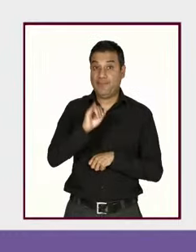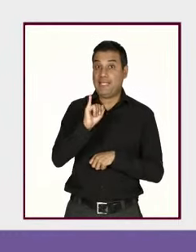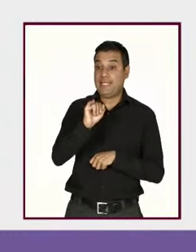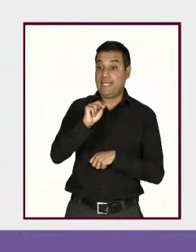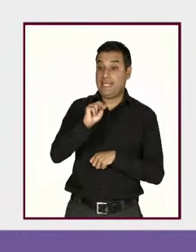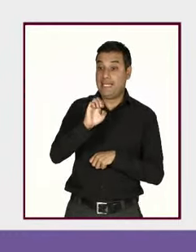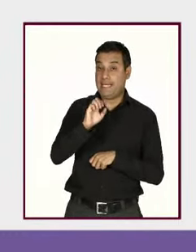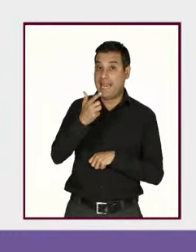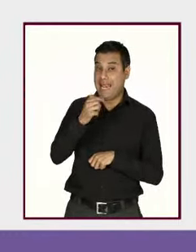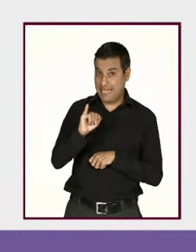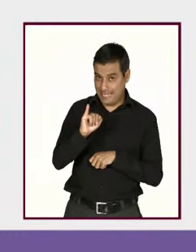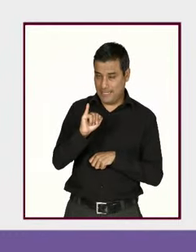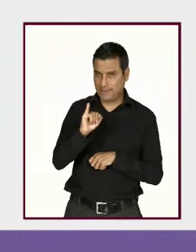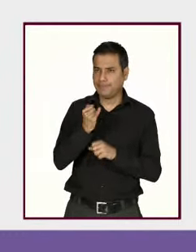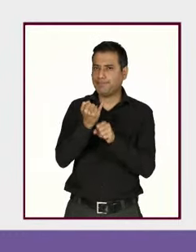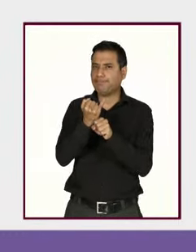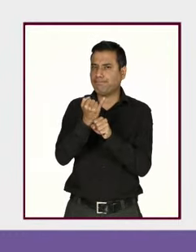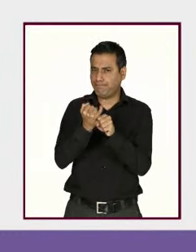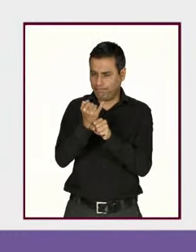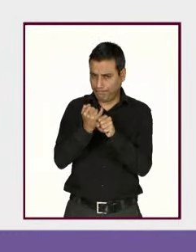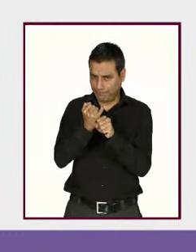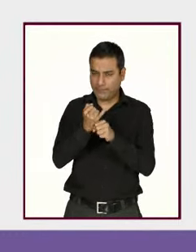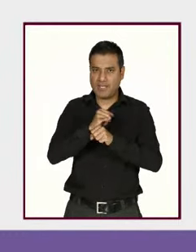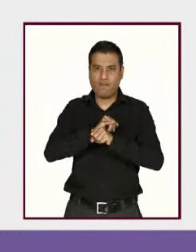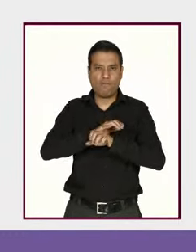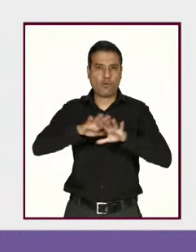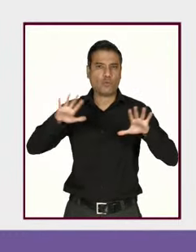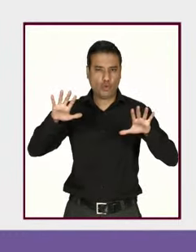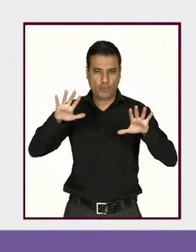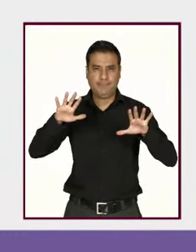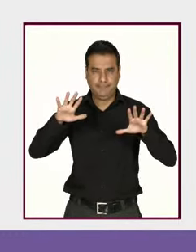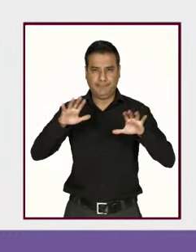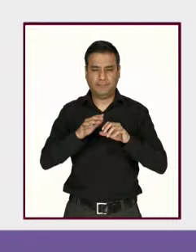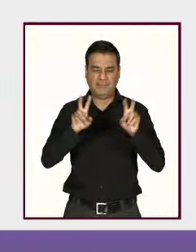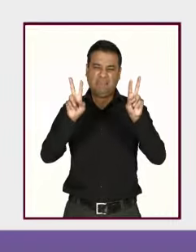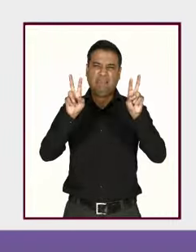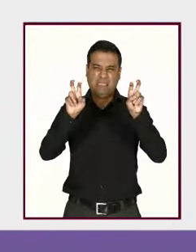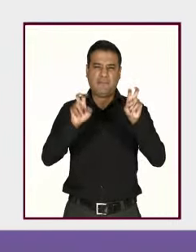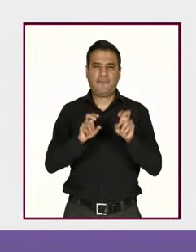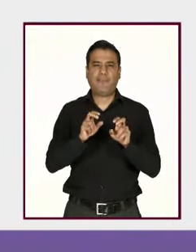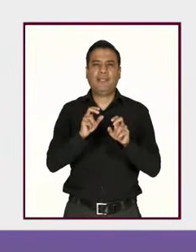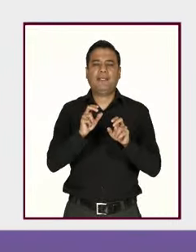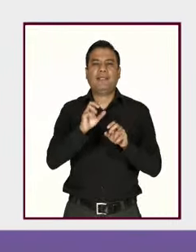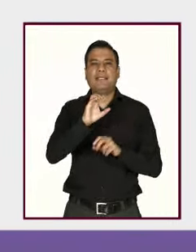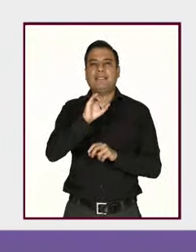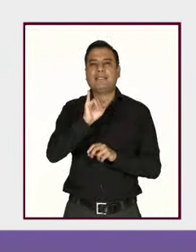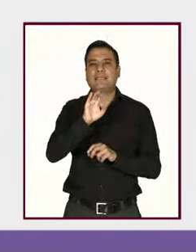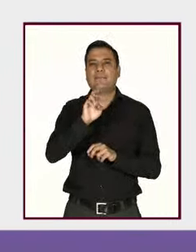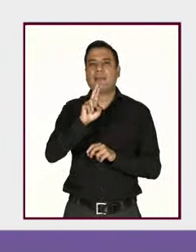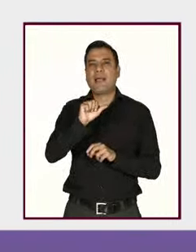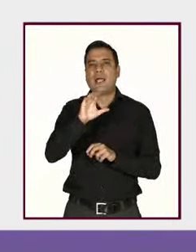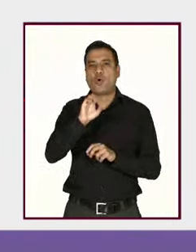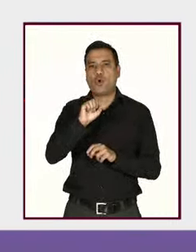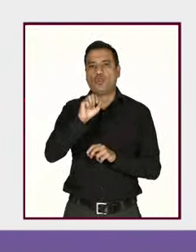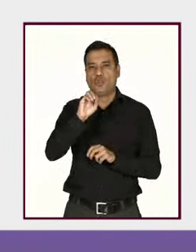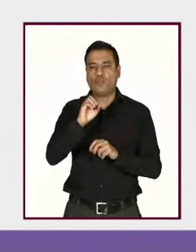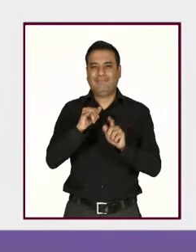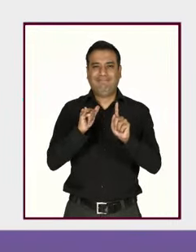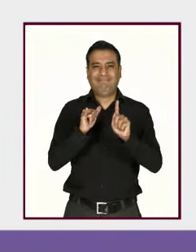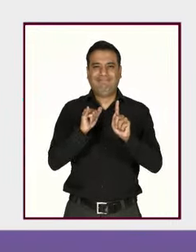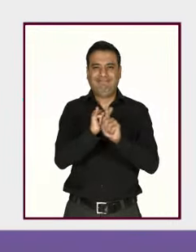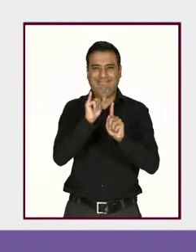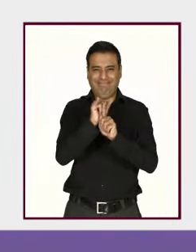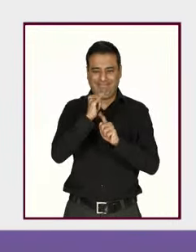recoge información en un módulo sobre ciberacoso, que son los datos más precisos que tenemos en nuestro país